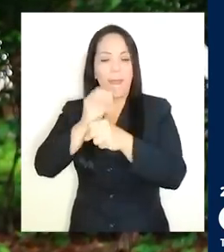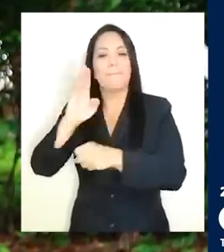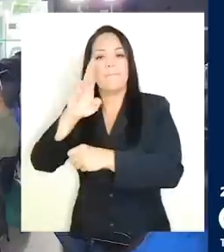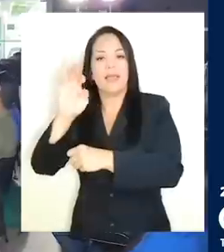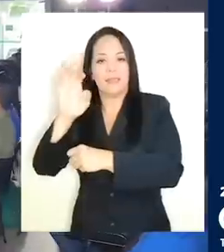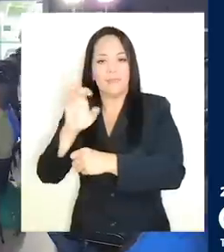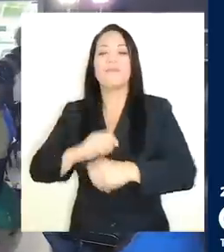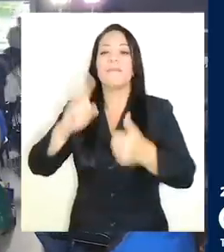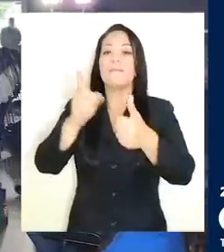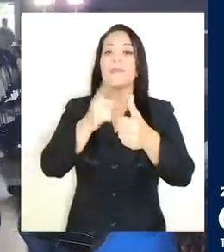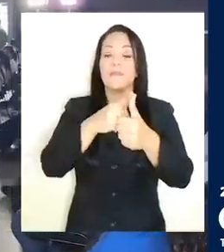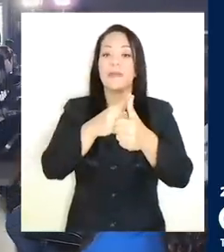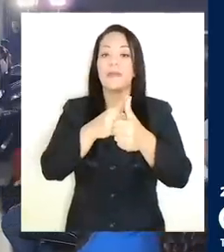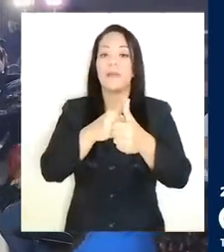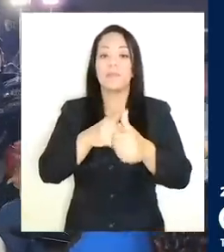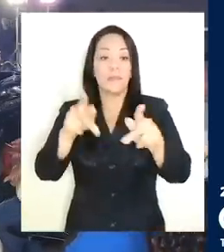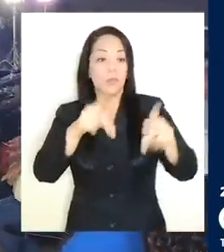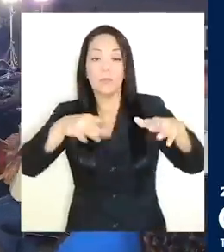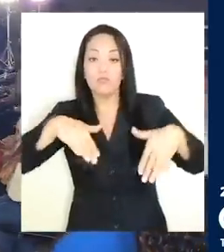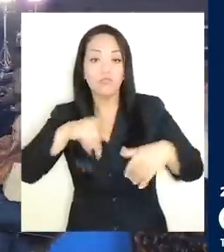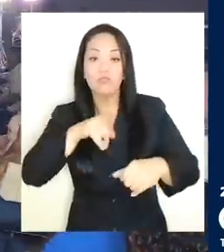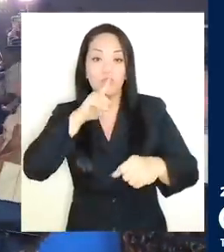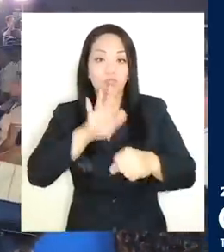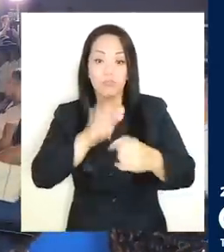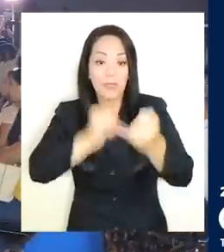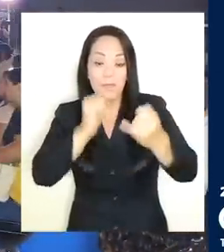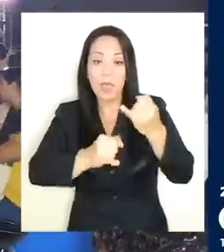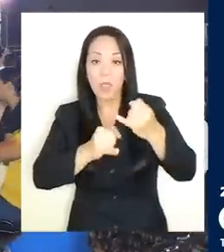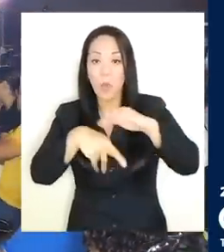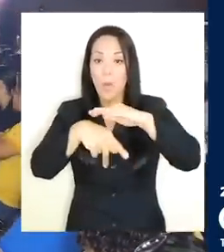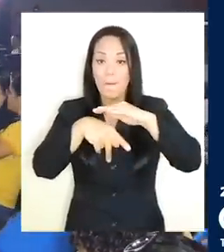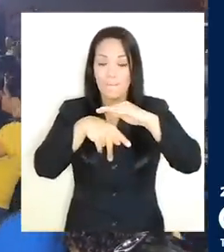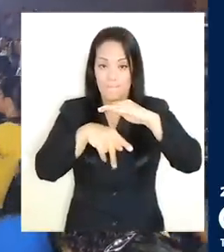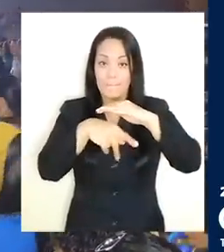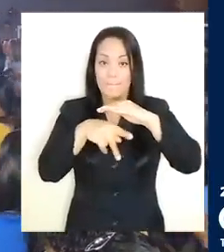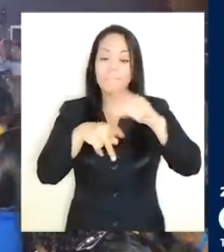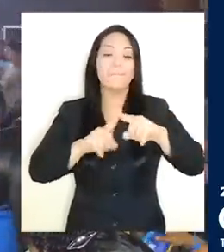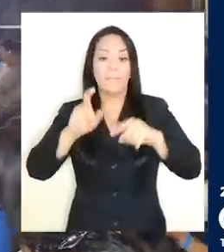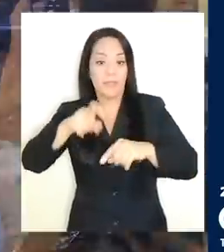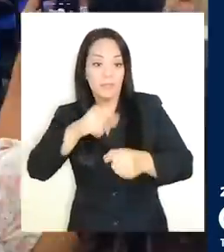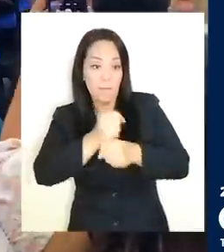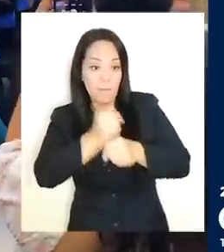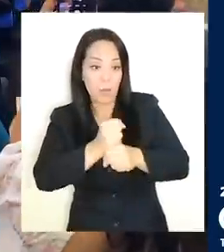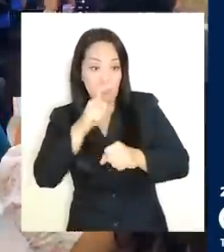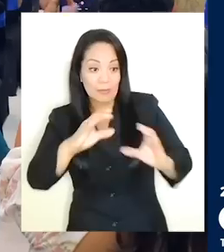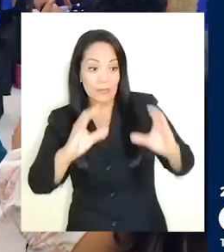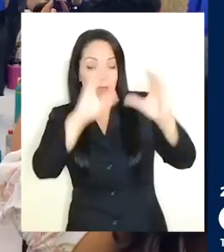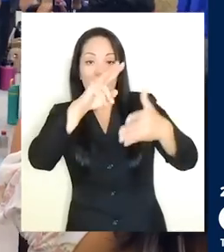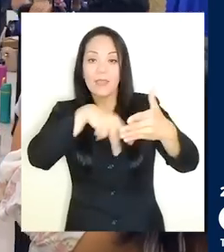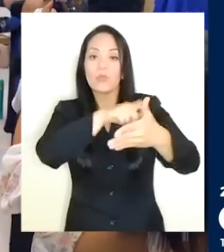denominada BRETE. La primera es para aquellas personas que no han completado primaria, pero que para aplicar a un empleo necesitan la